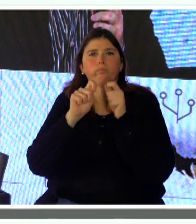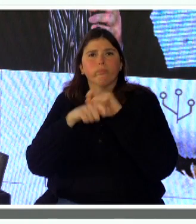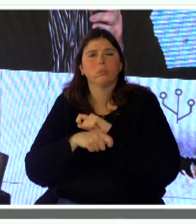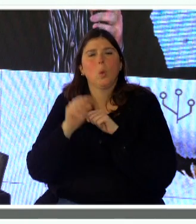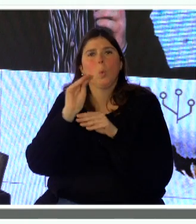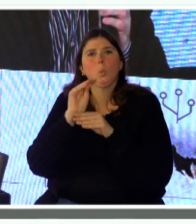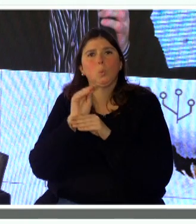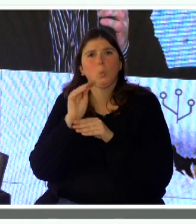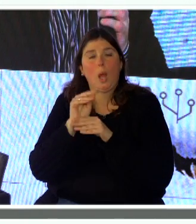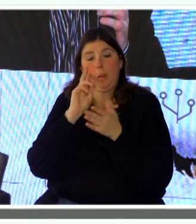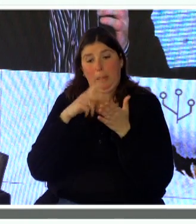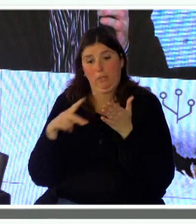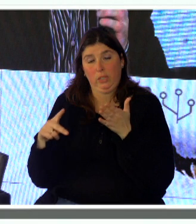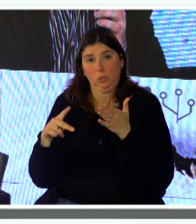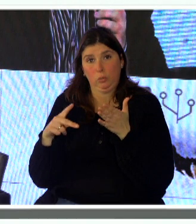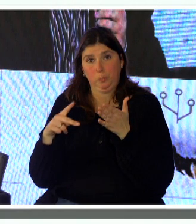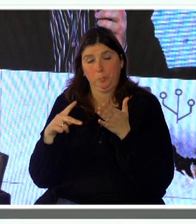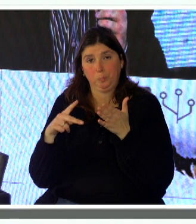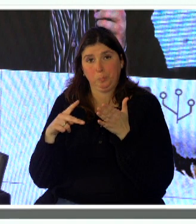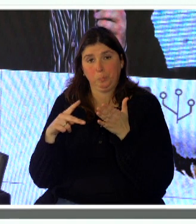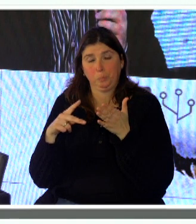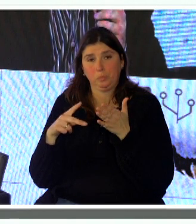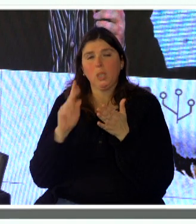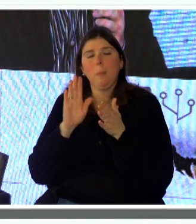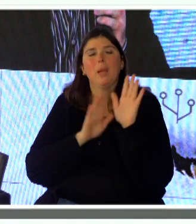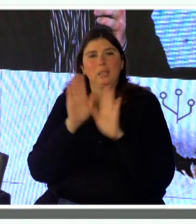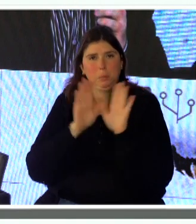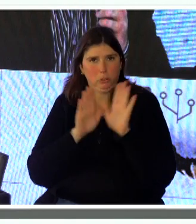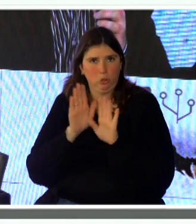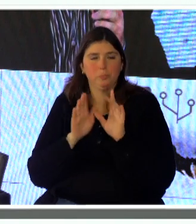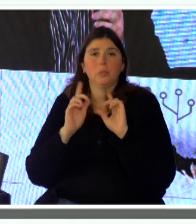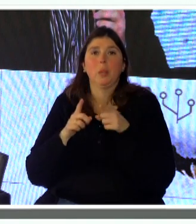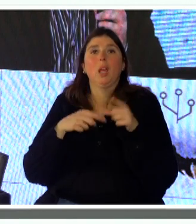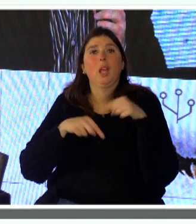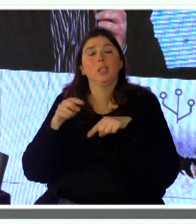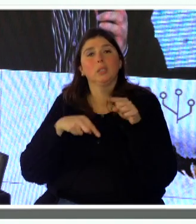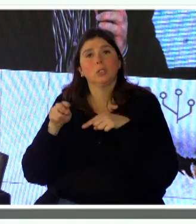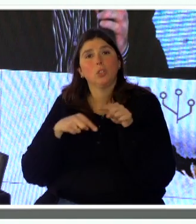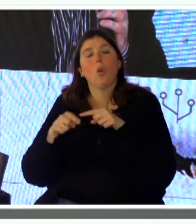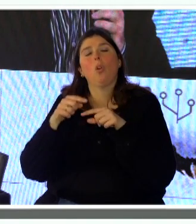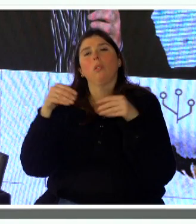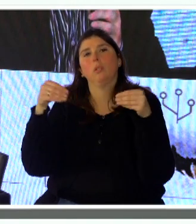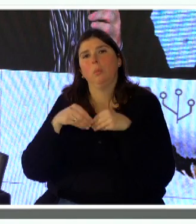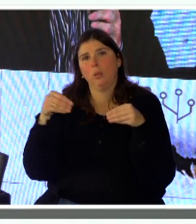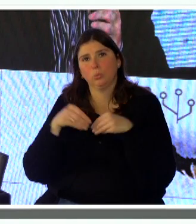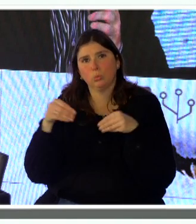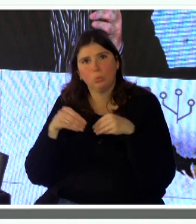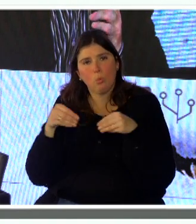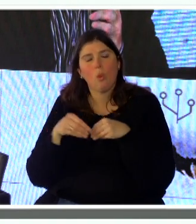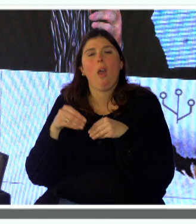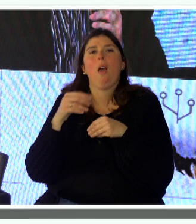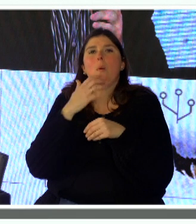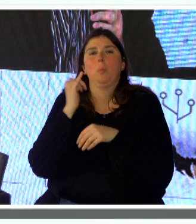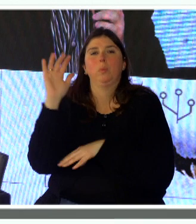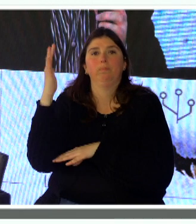en particular la planificación, la participación, la gestión de integrar los residuos, el anterior tenía que ver con